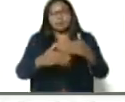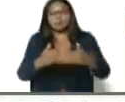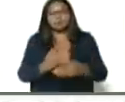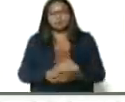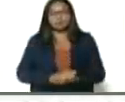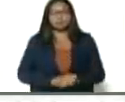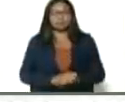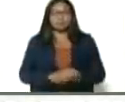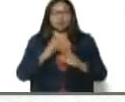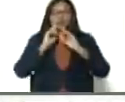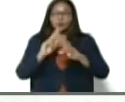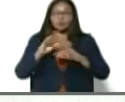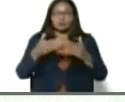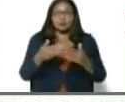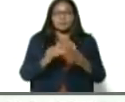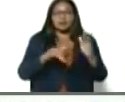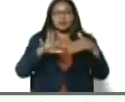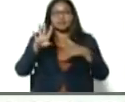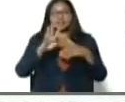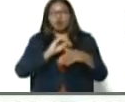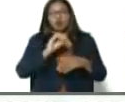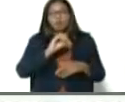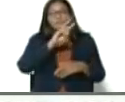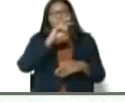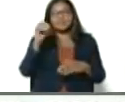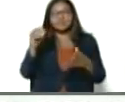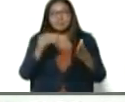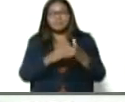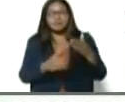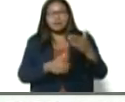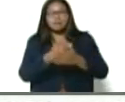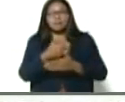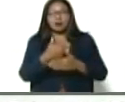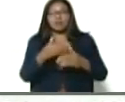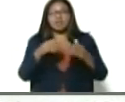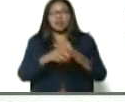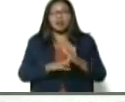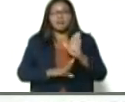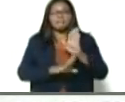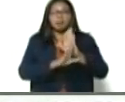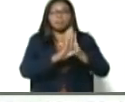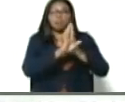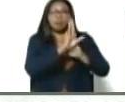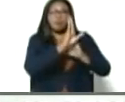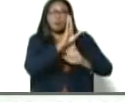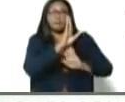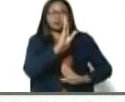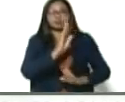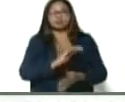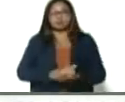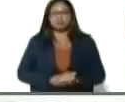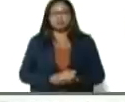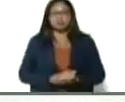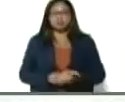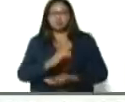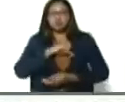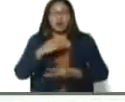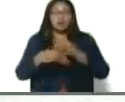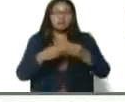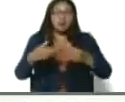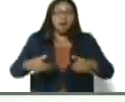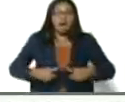de allí nos debe dar para unas 15.000, 20.000 hectáreas adicionales y así irla multiplicando. Y estamos haciendo un esfuerzo.